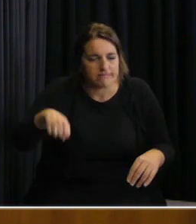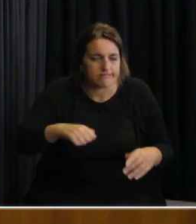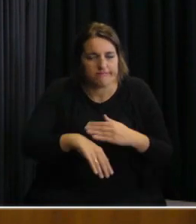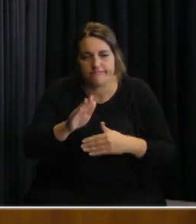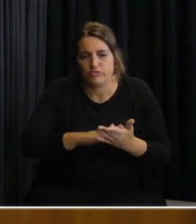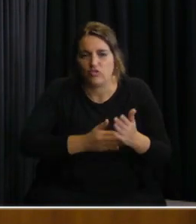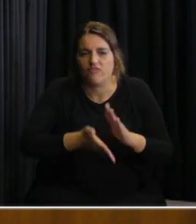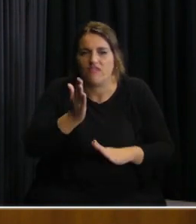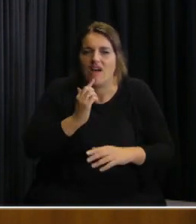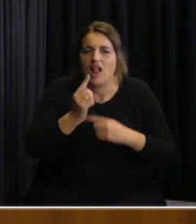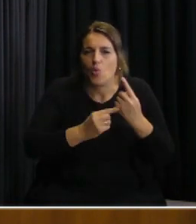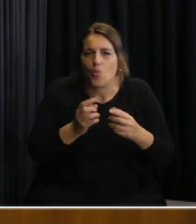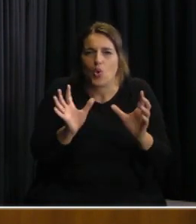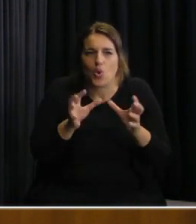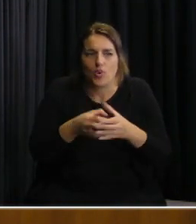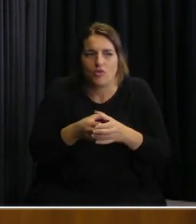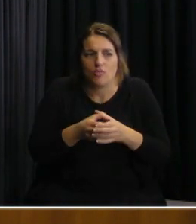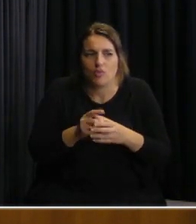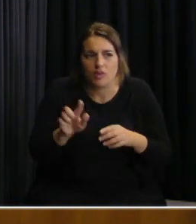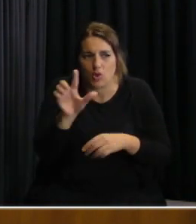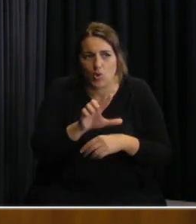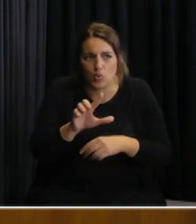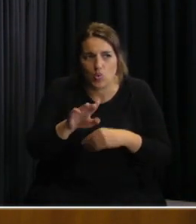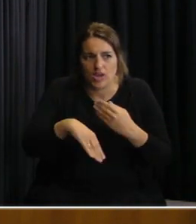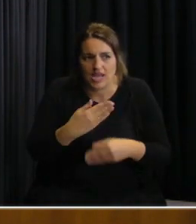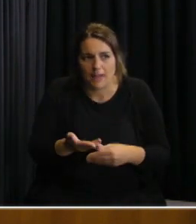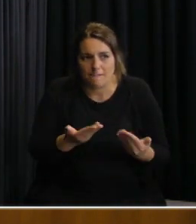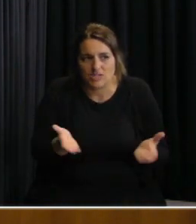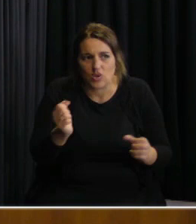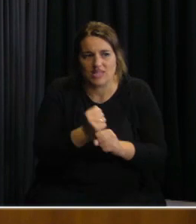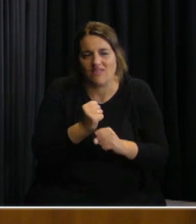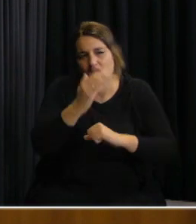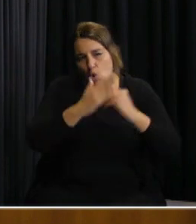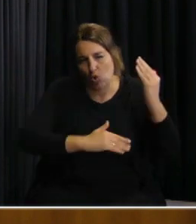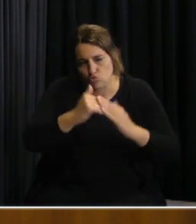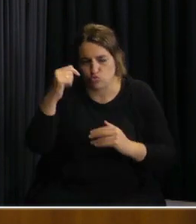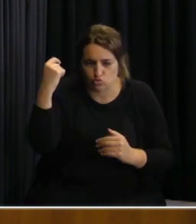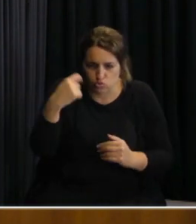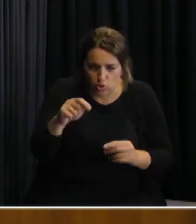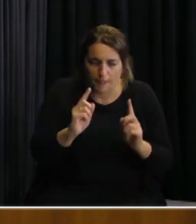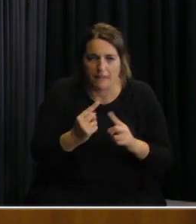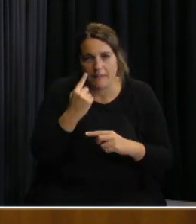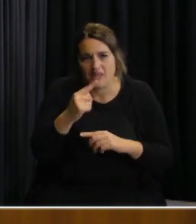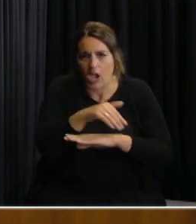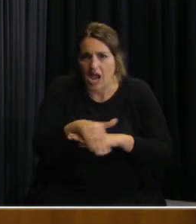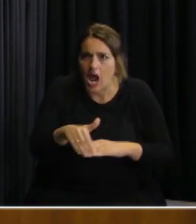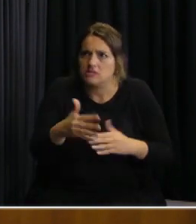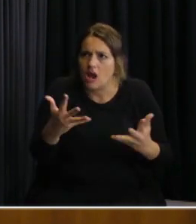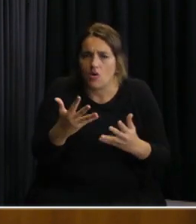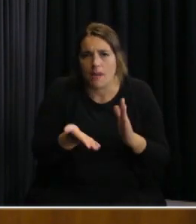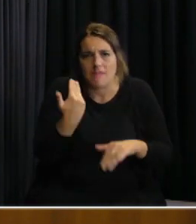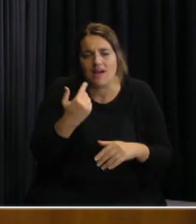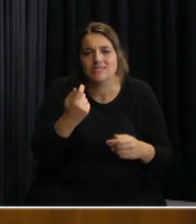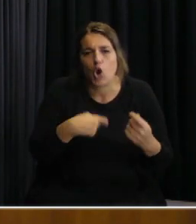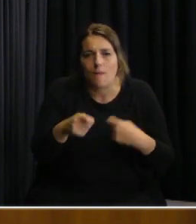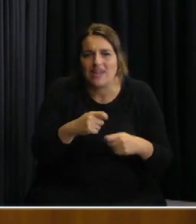retomando algunos sectores como por ejemplo este lunes que comenzó a trabajar la construcción y se vio también en las calles que muchos comercios empezaron